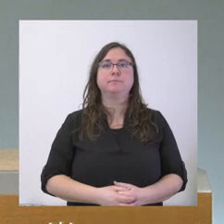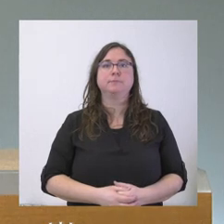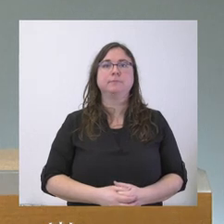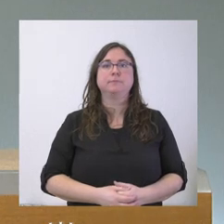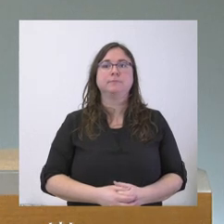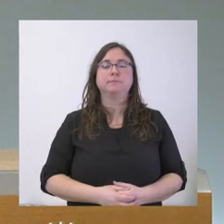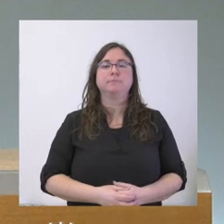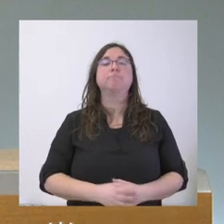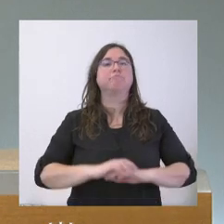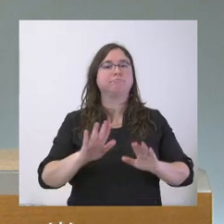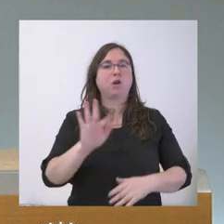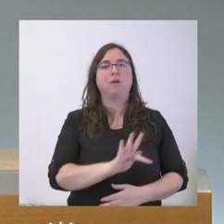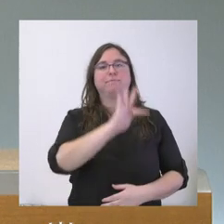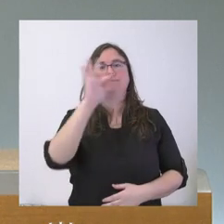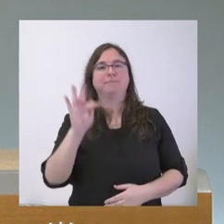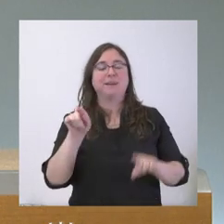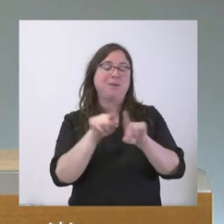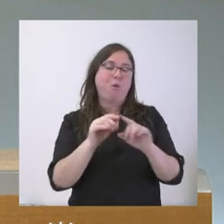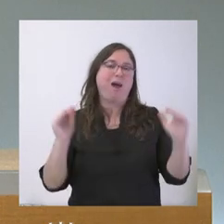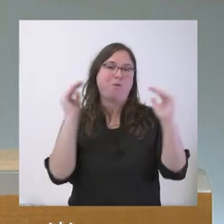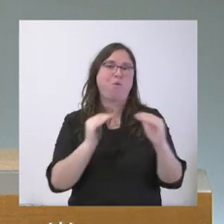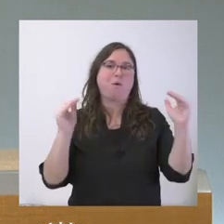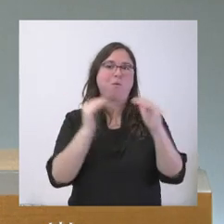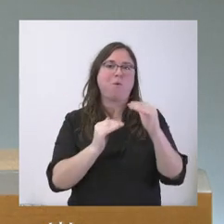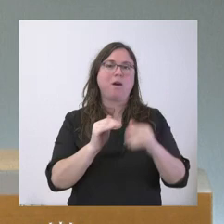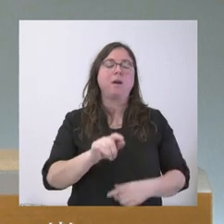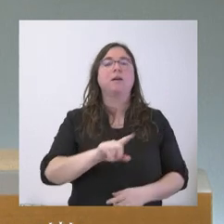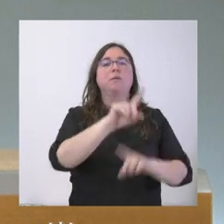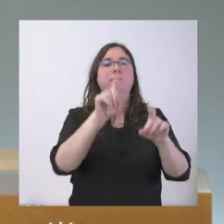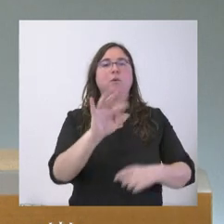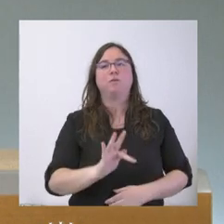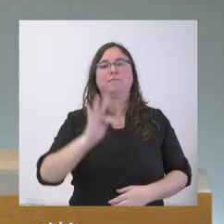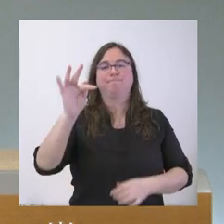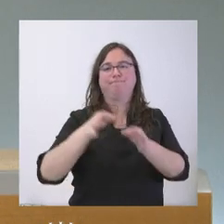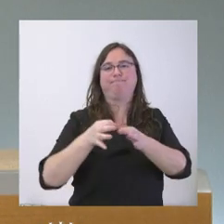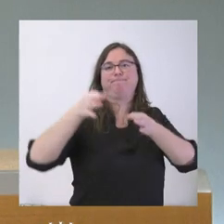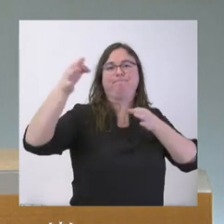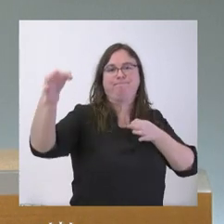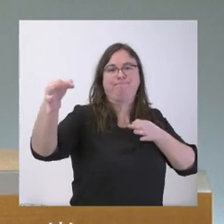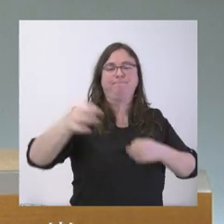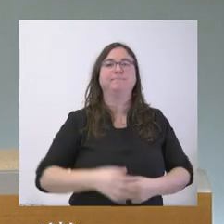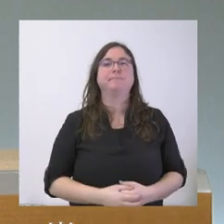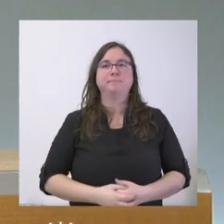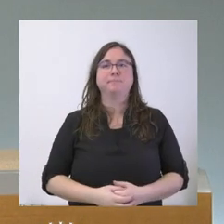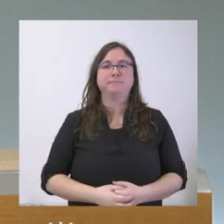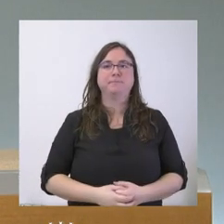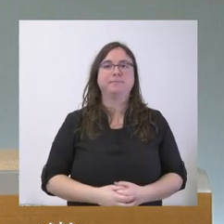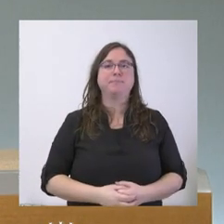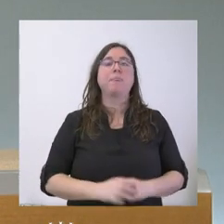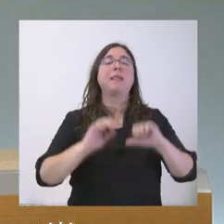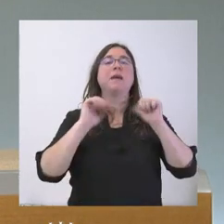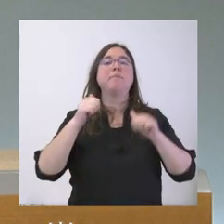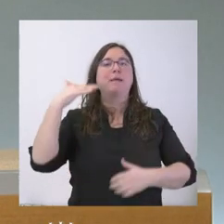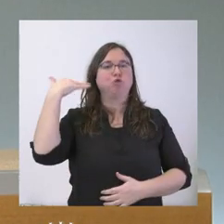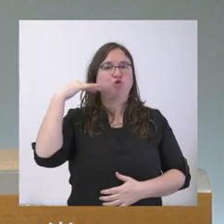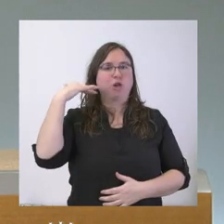Vamos a abrir, como todos los jueves, un turno de preguntas con los periodistas que nos siguen desde las diferentes provincias. Lo iniciamos en